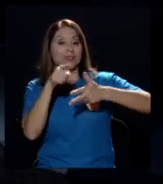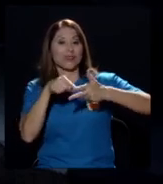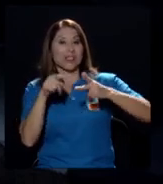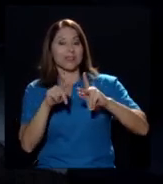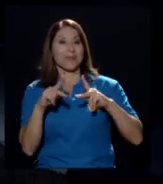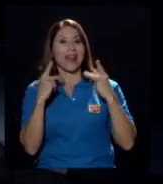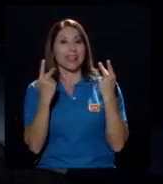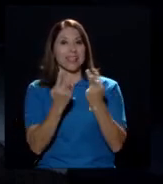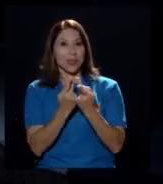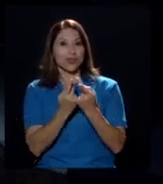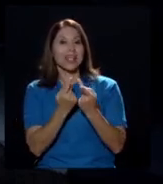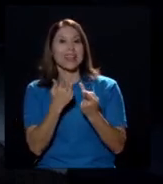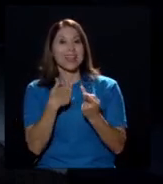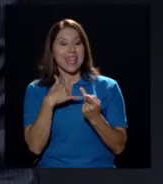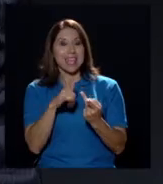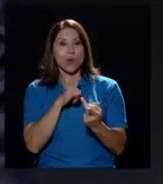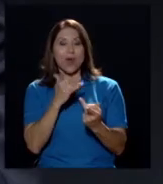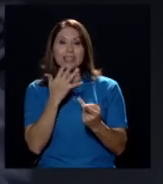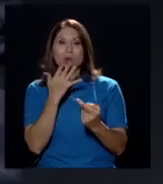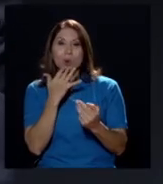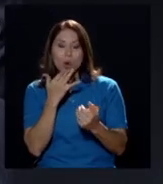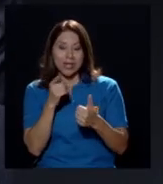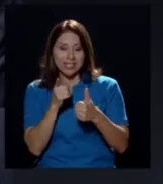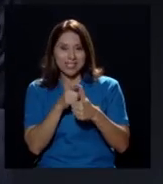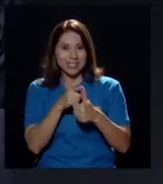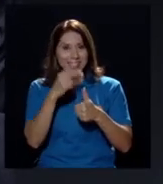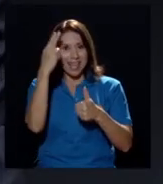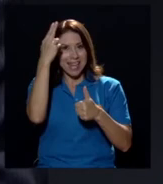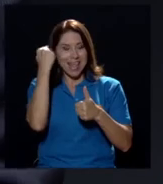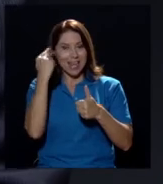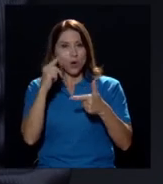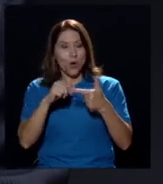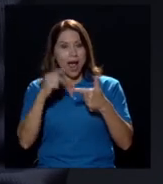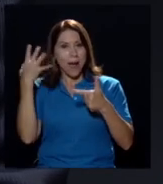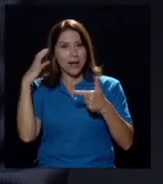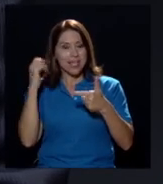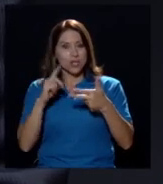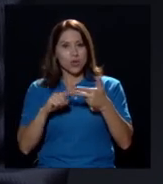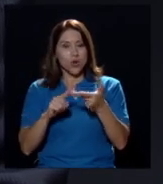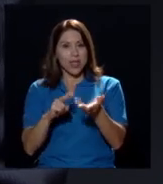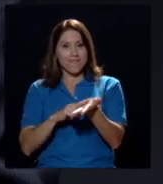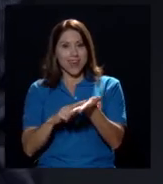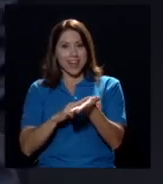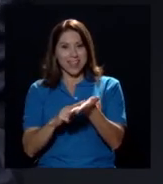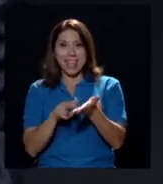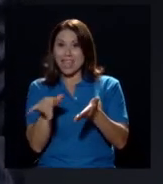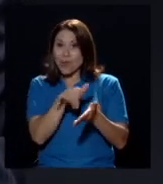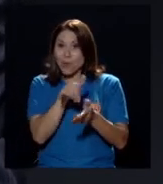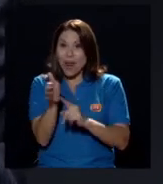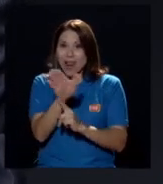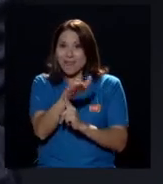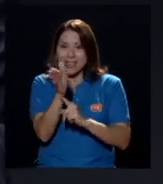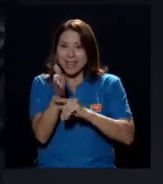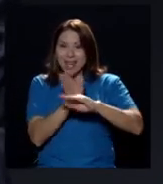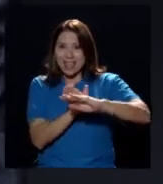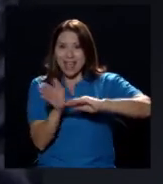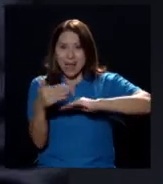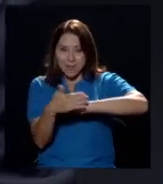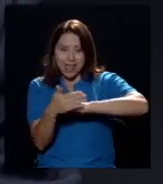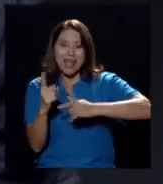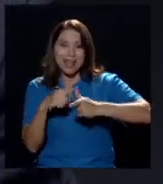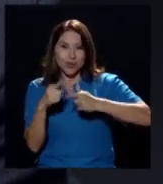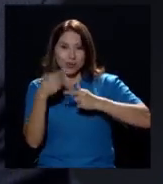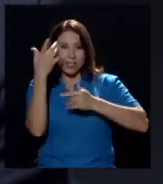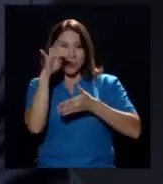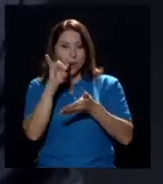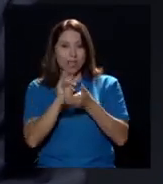Es negro, es amarillo y es verde. Y esos son los tres colores de los tres partidos, lo